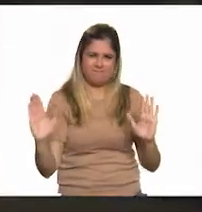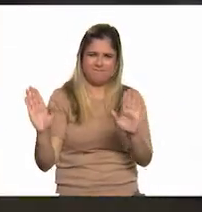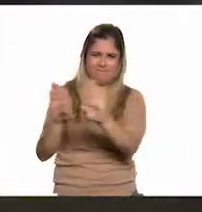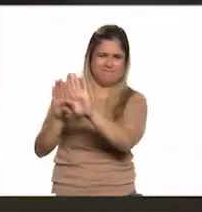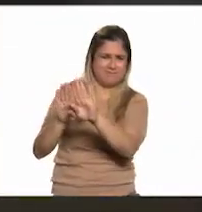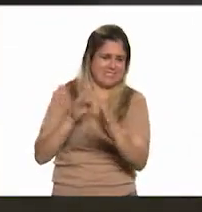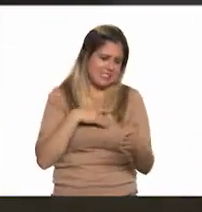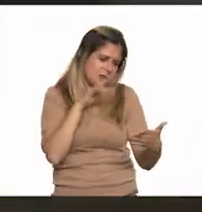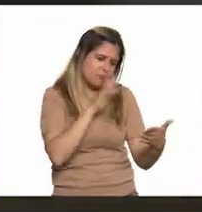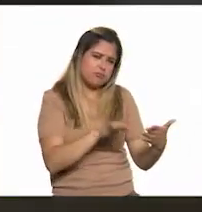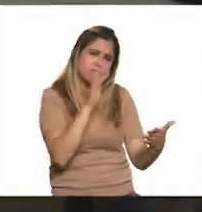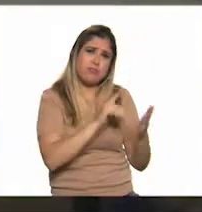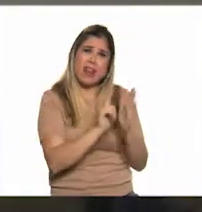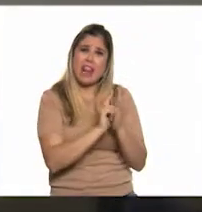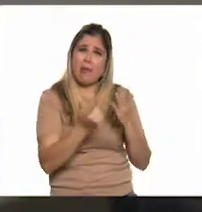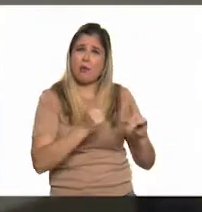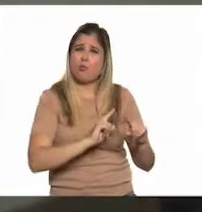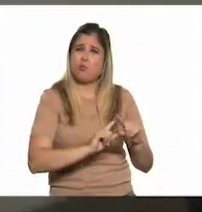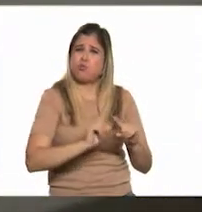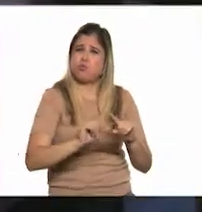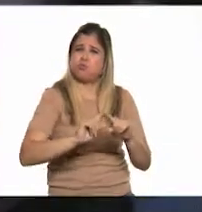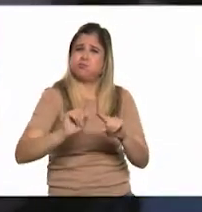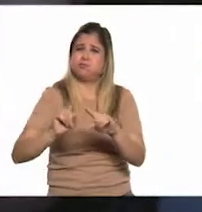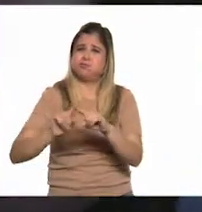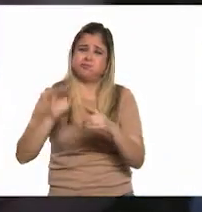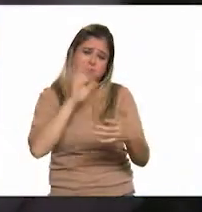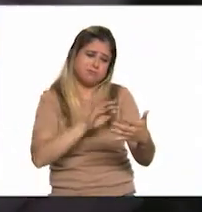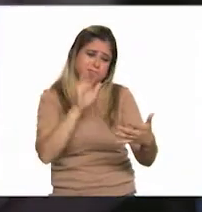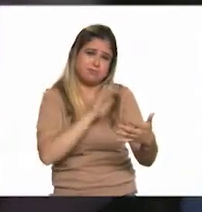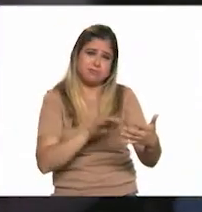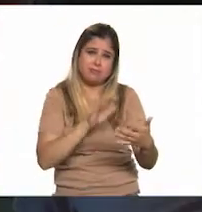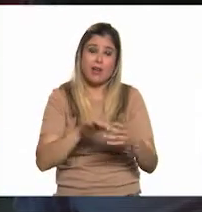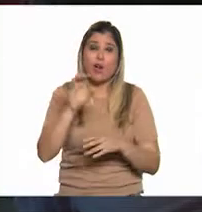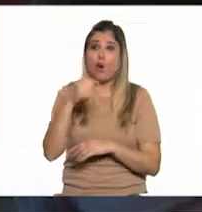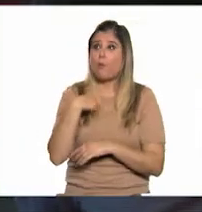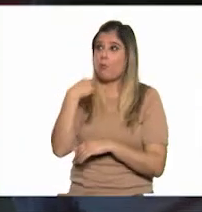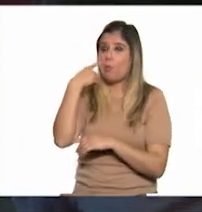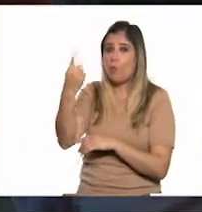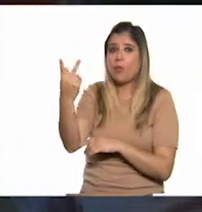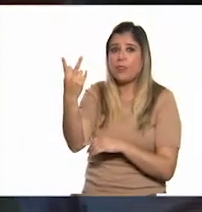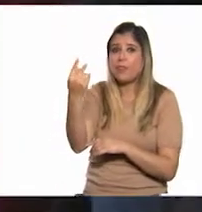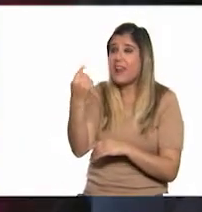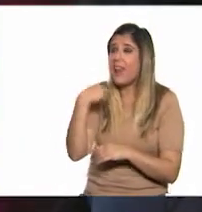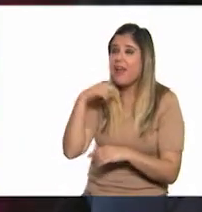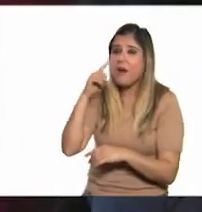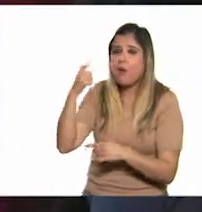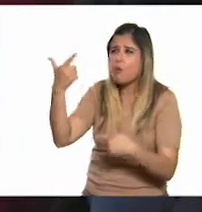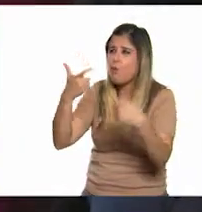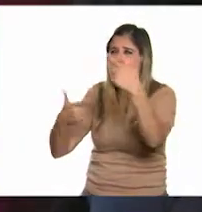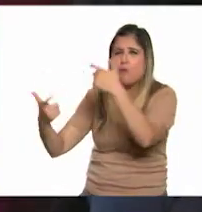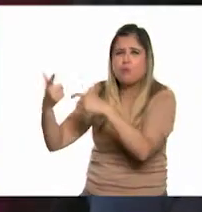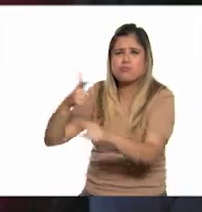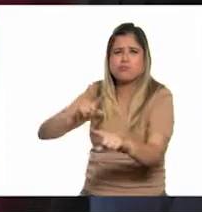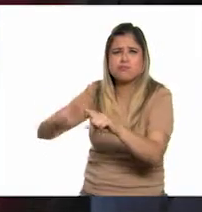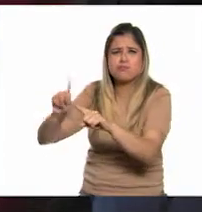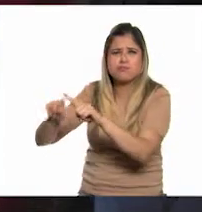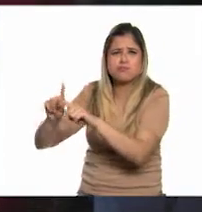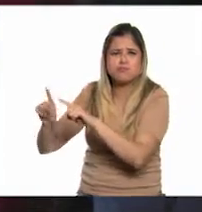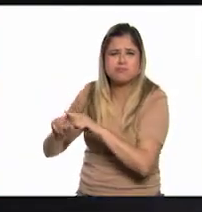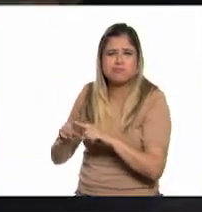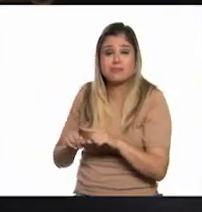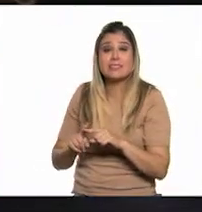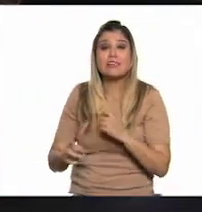todos los libros que encontraba en casa o cuando me sentaba frente a la tele para ver programas de ciencia ficción